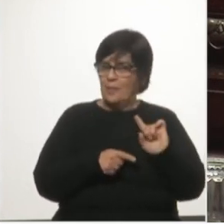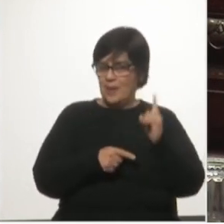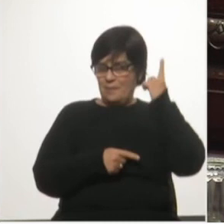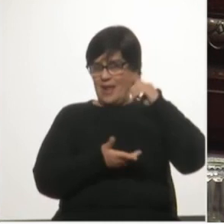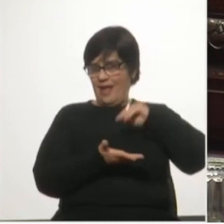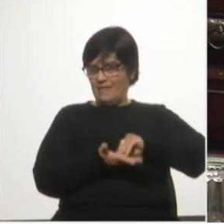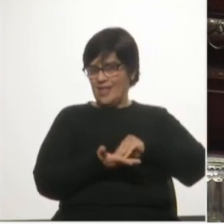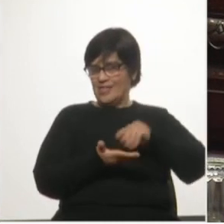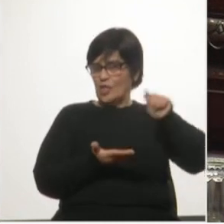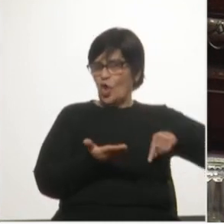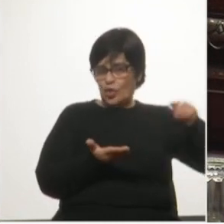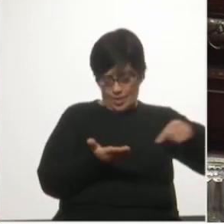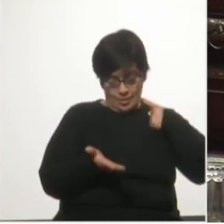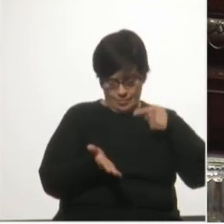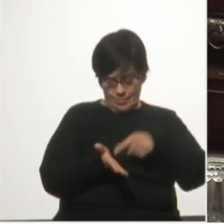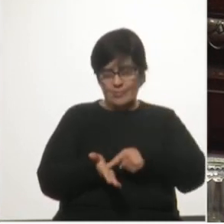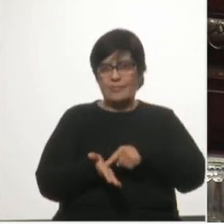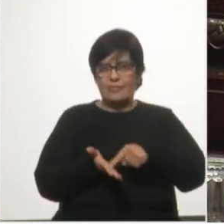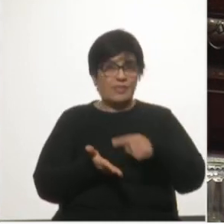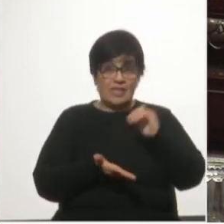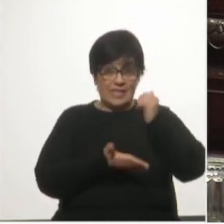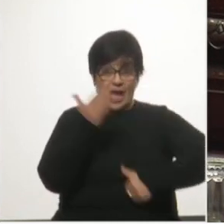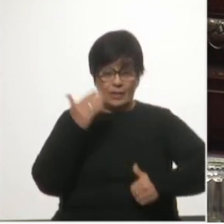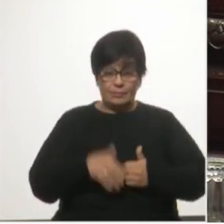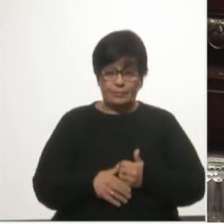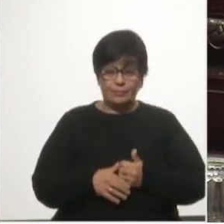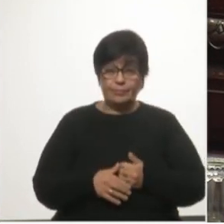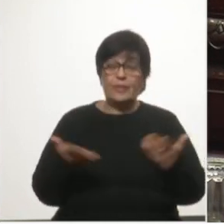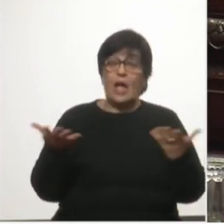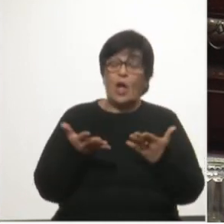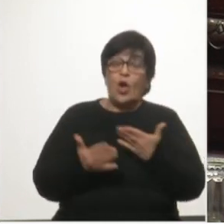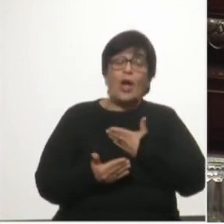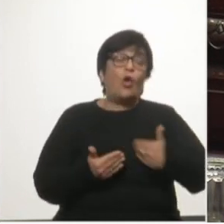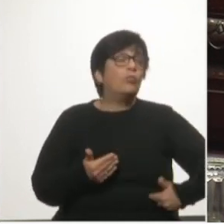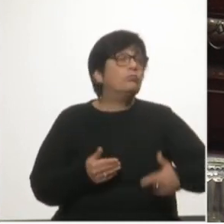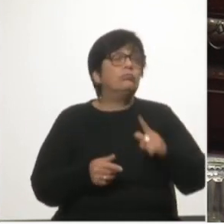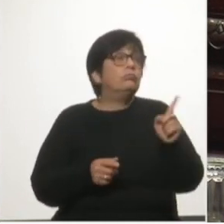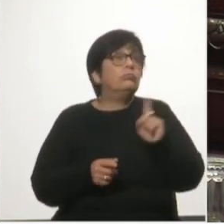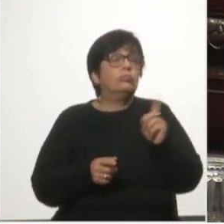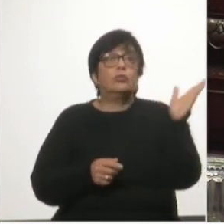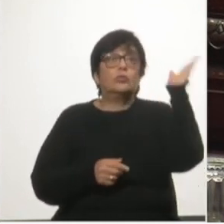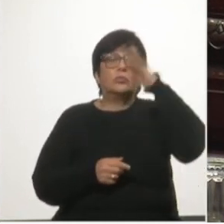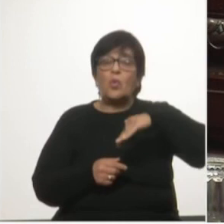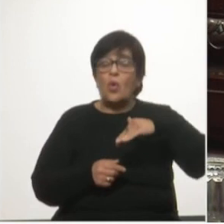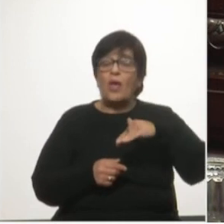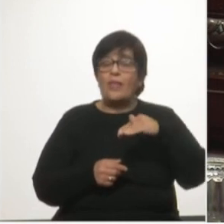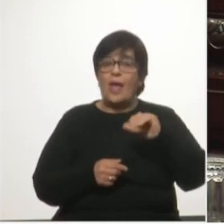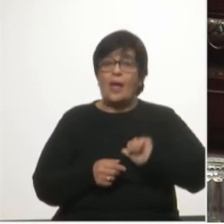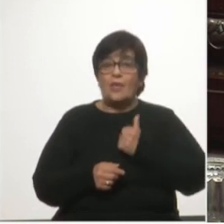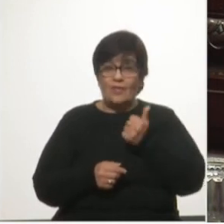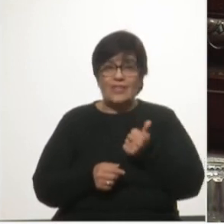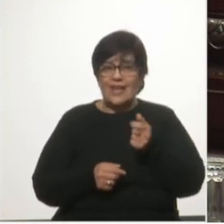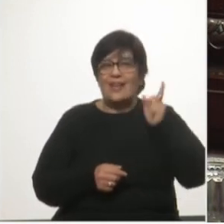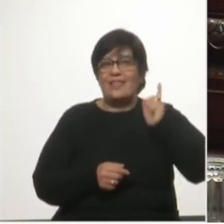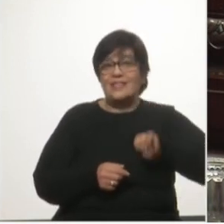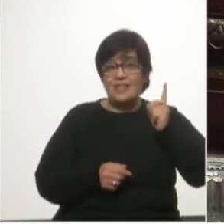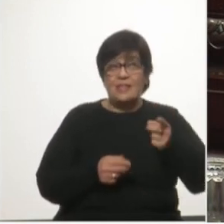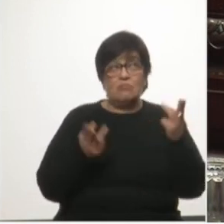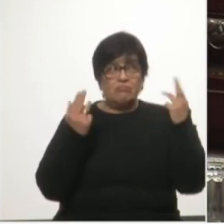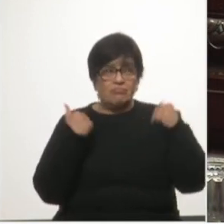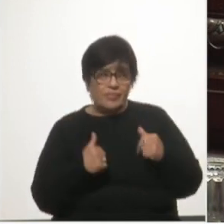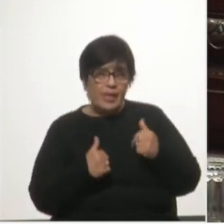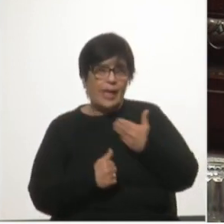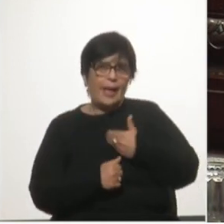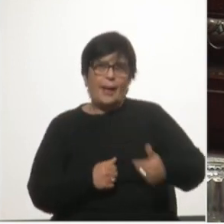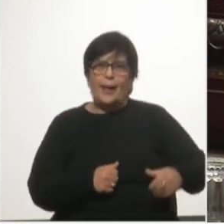de la concesión. Si el Estado no capitalizara siguiendo la decisión de una empresa privada, ¿se